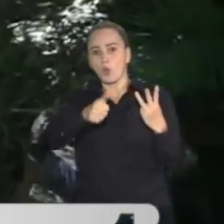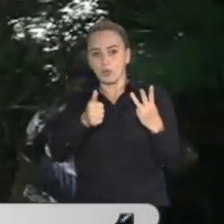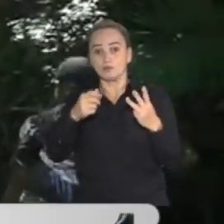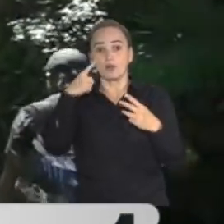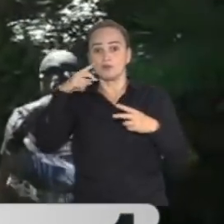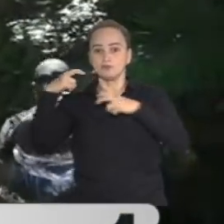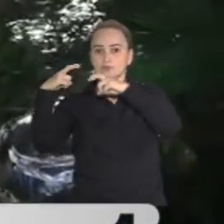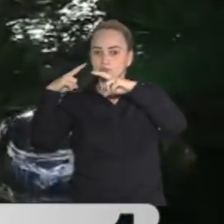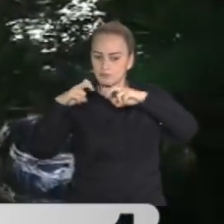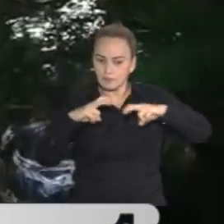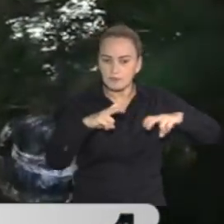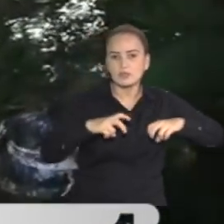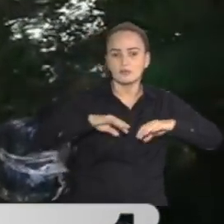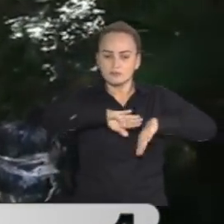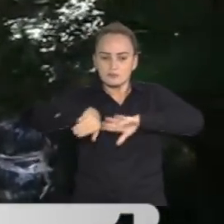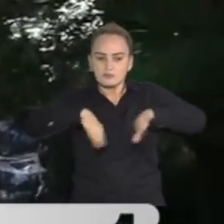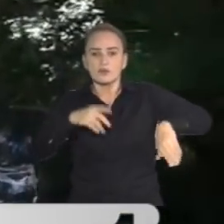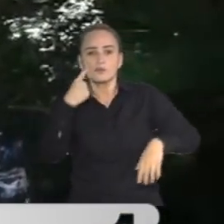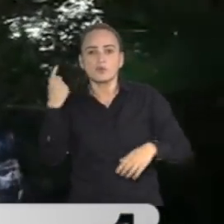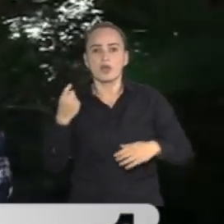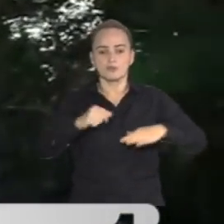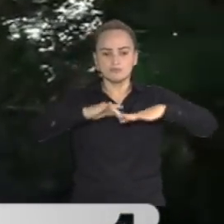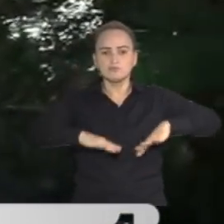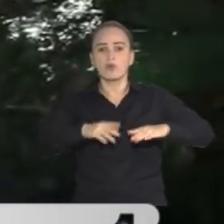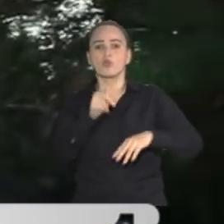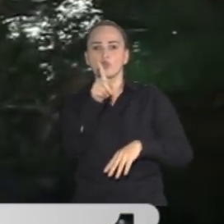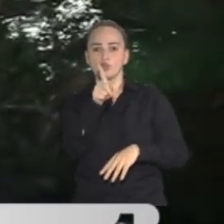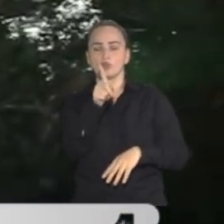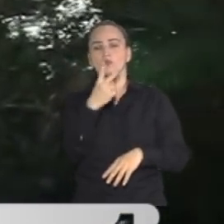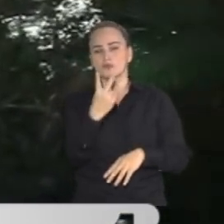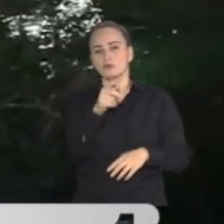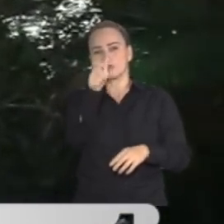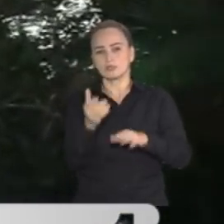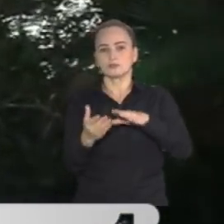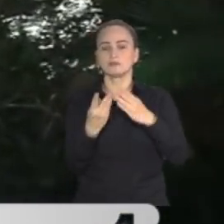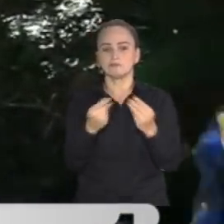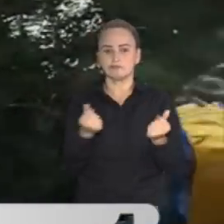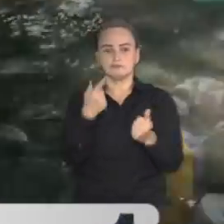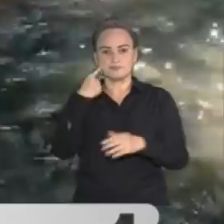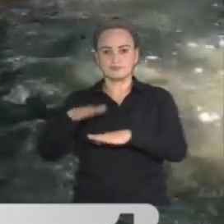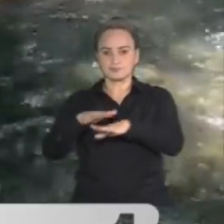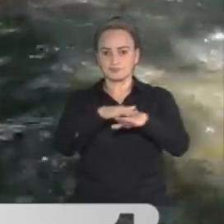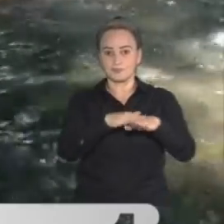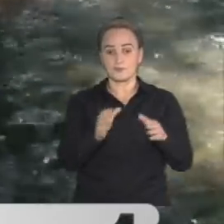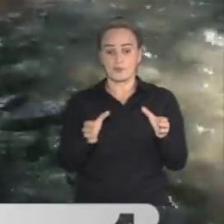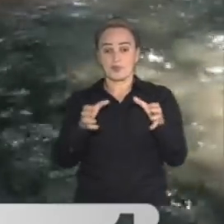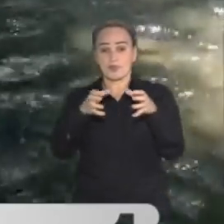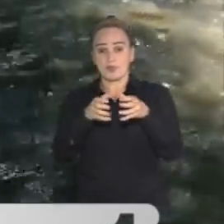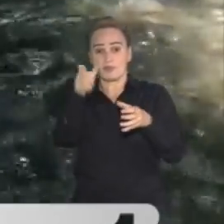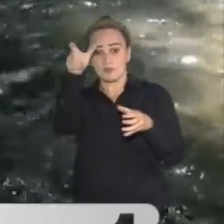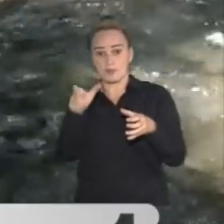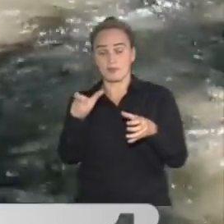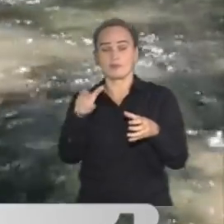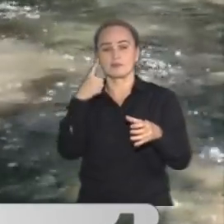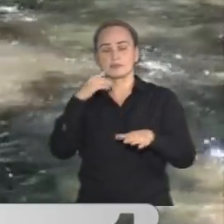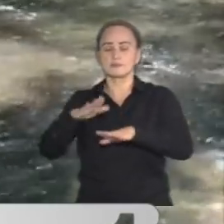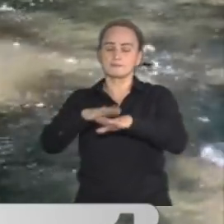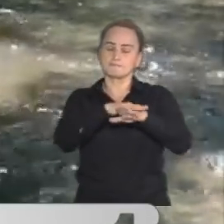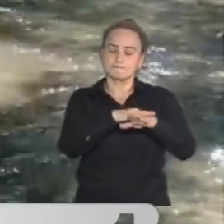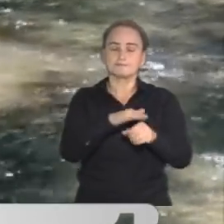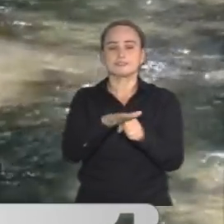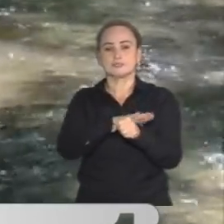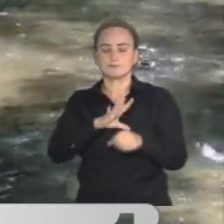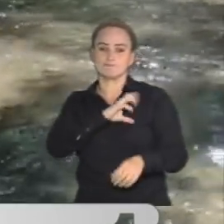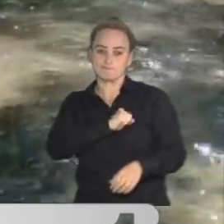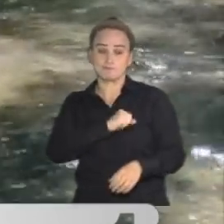autoridades se encuentran buscando dos personas desaparecidas. El defensor del pueblo, Carlos Camargo, lamenta los hechos y